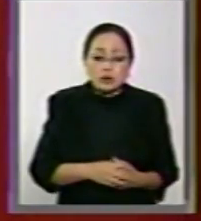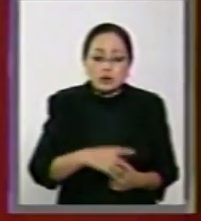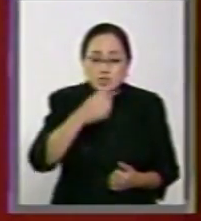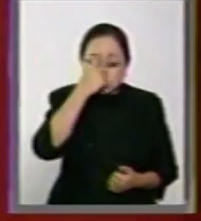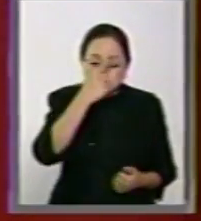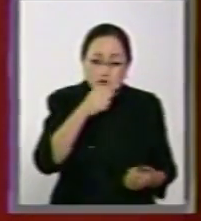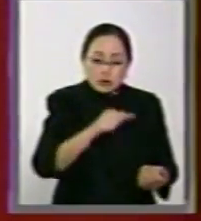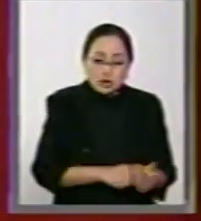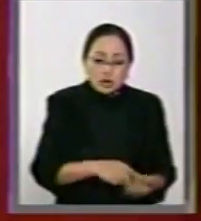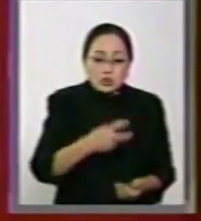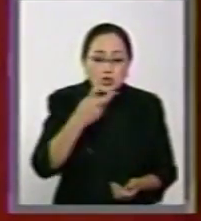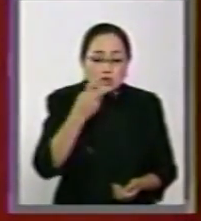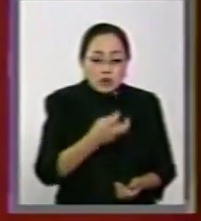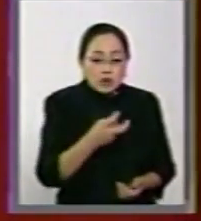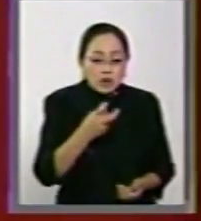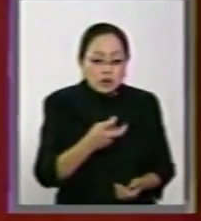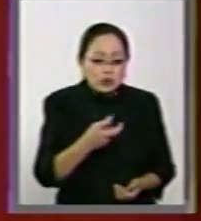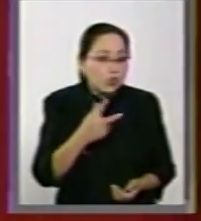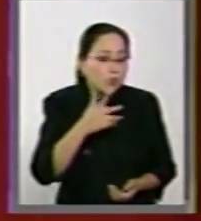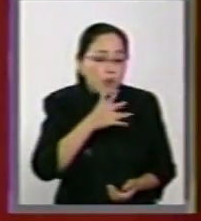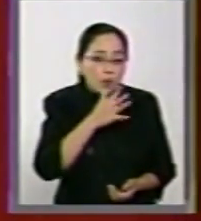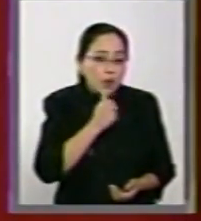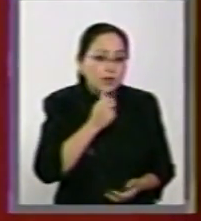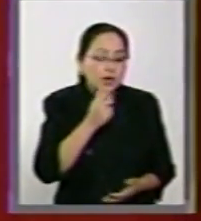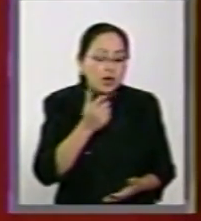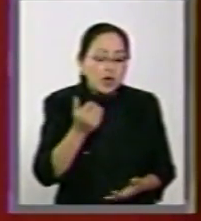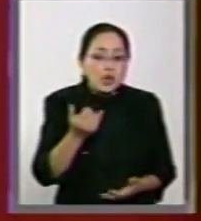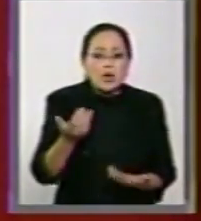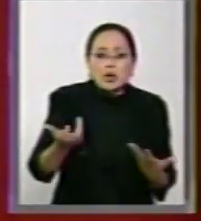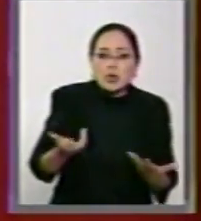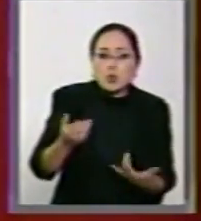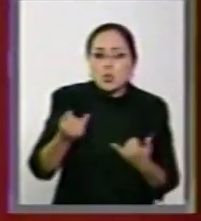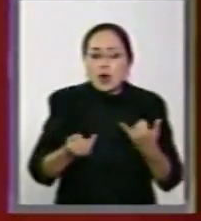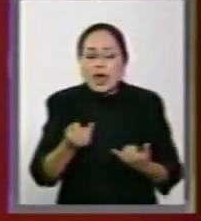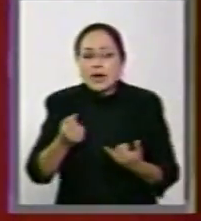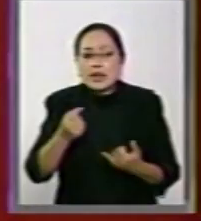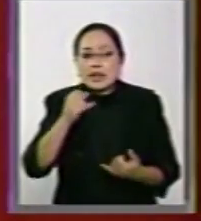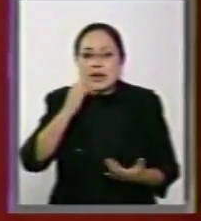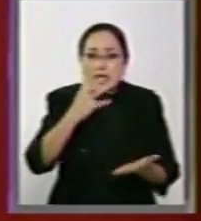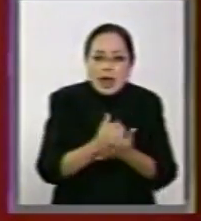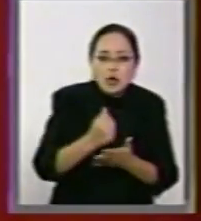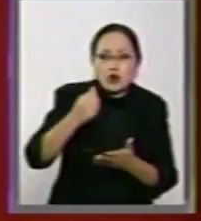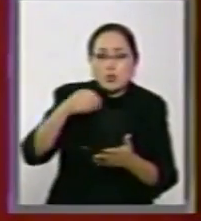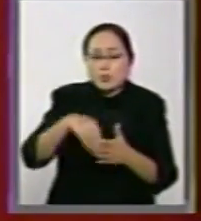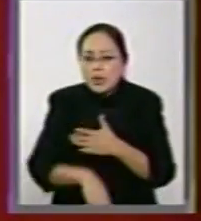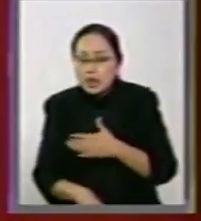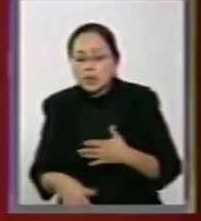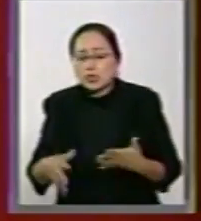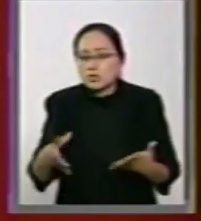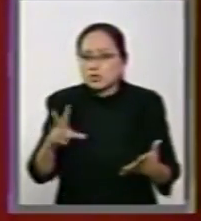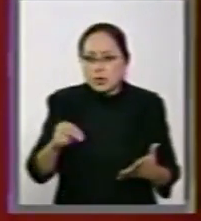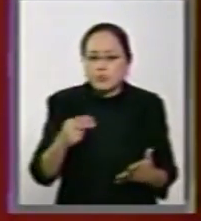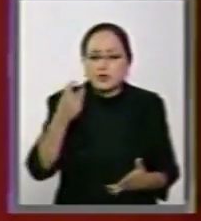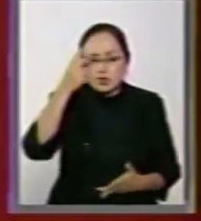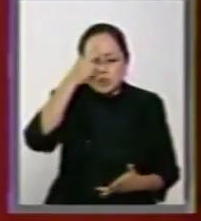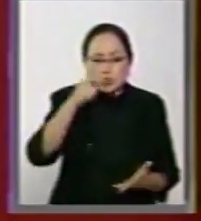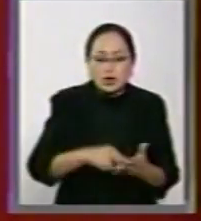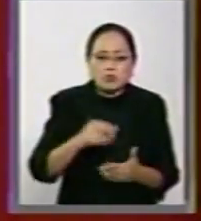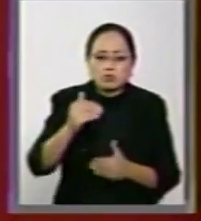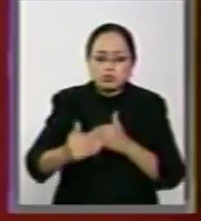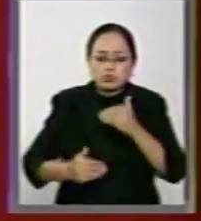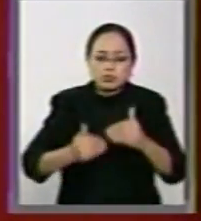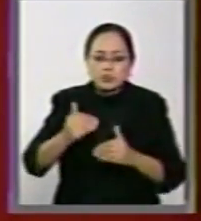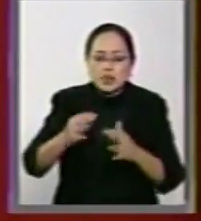que no podemos jugar al todo o nada. Creo que es un paso muy importante